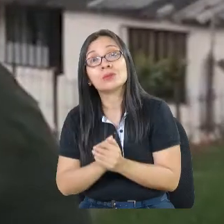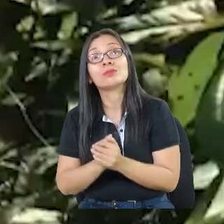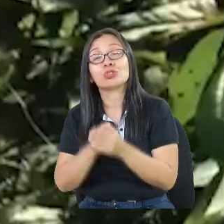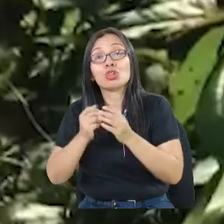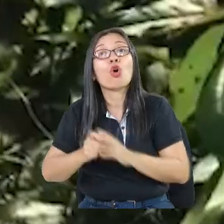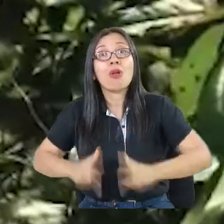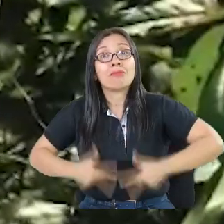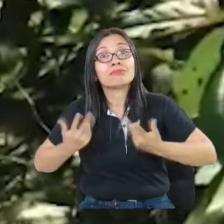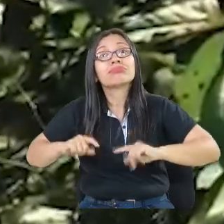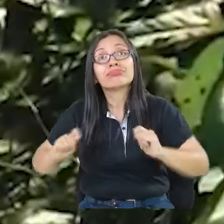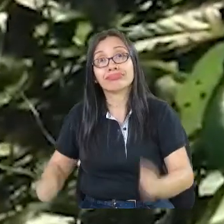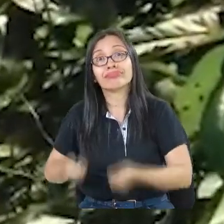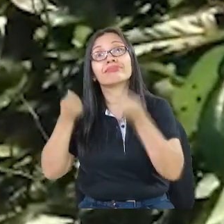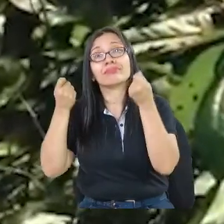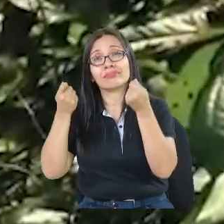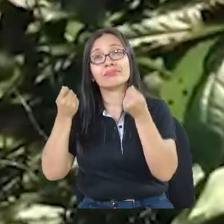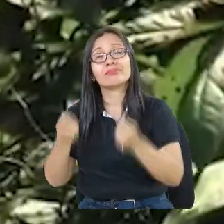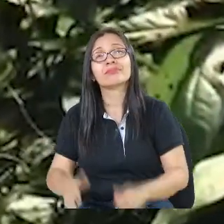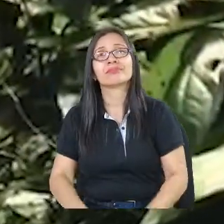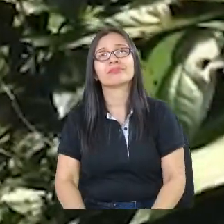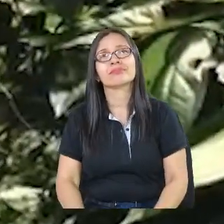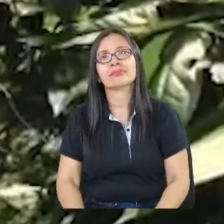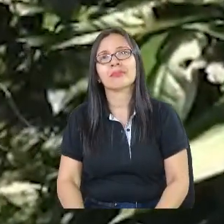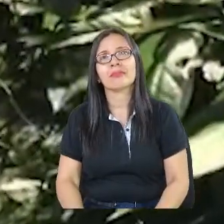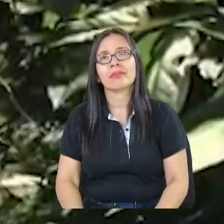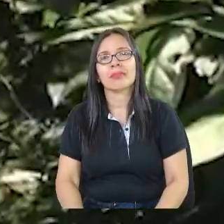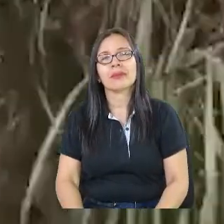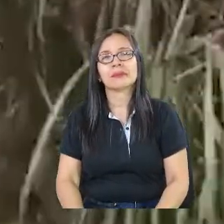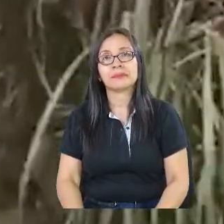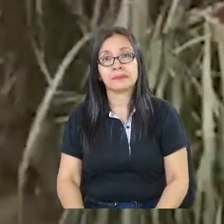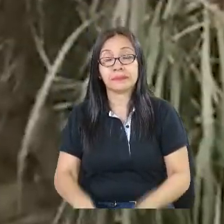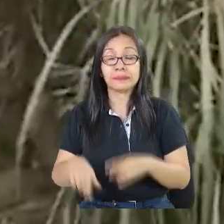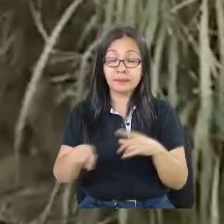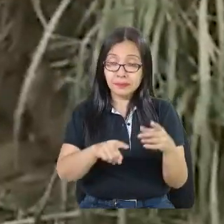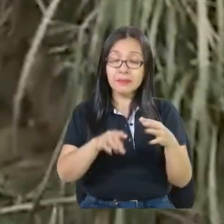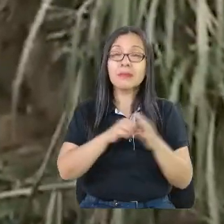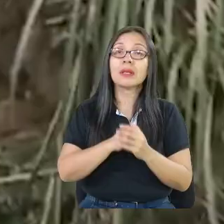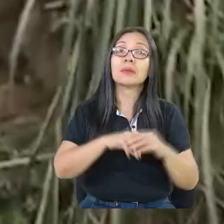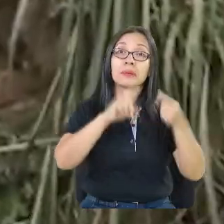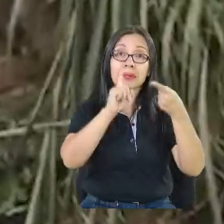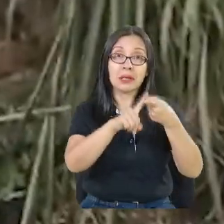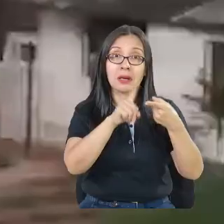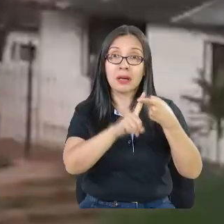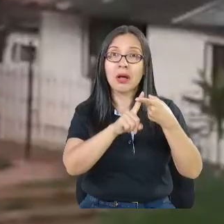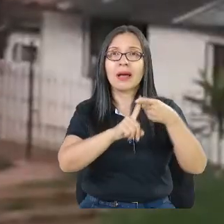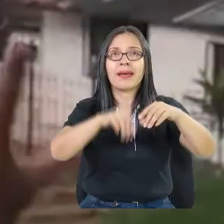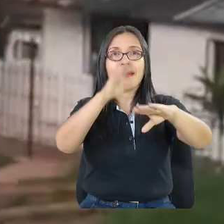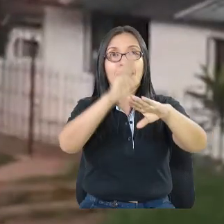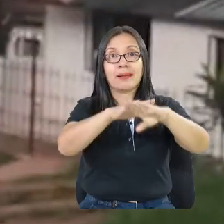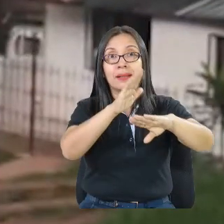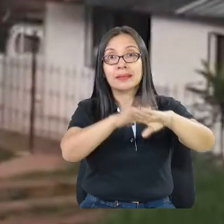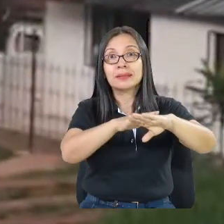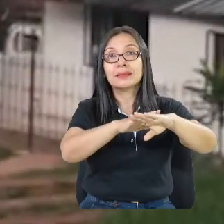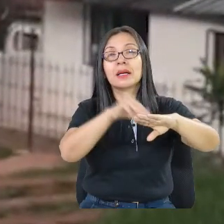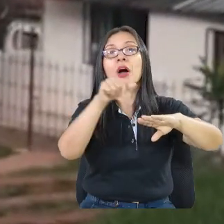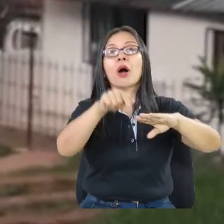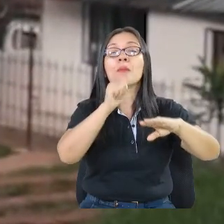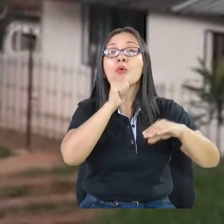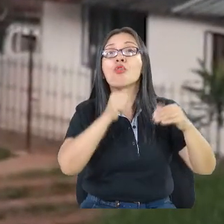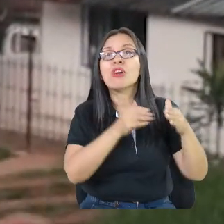vidas. Primero que todo, empezamos con la cuestión de las quebradas. Primero, la limpieza,